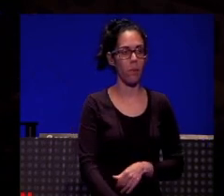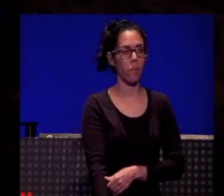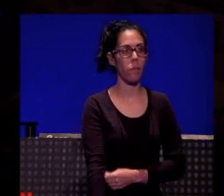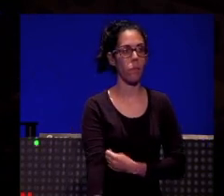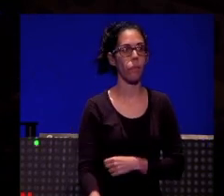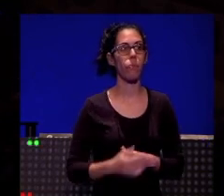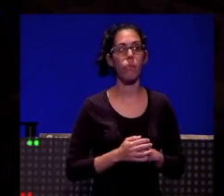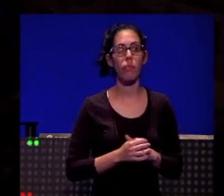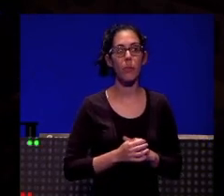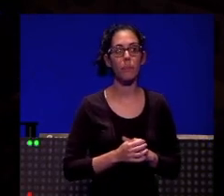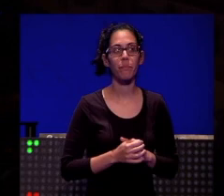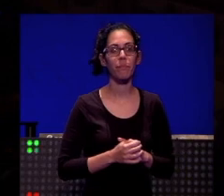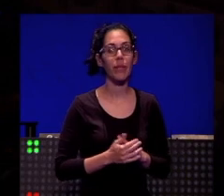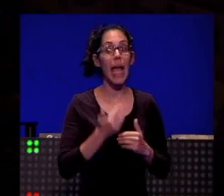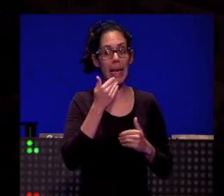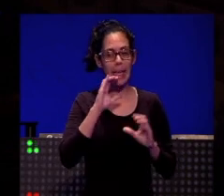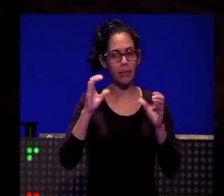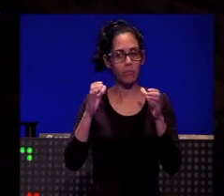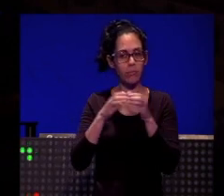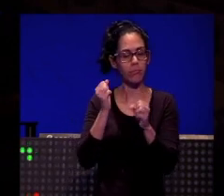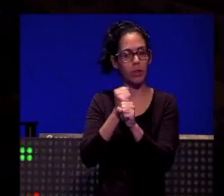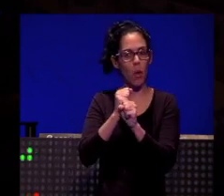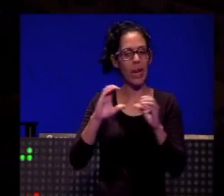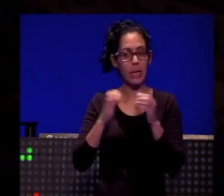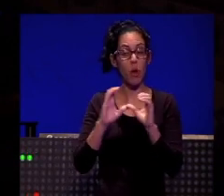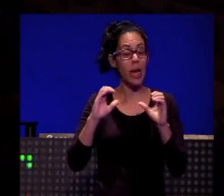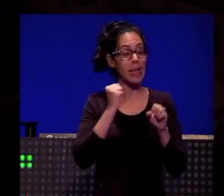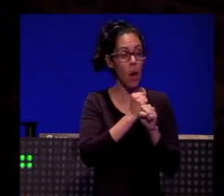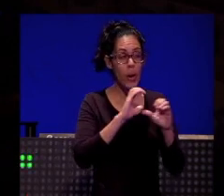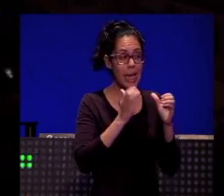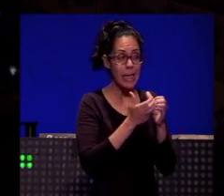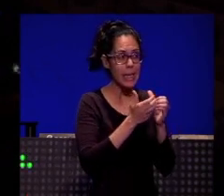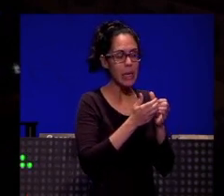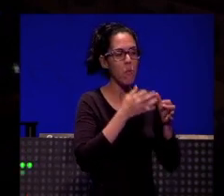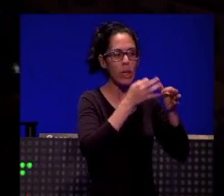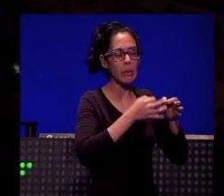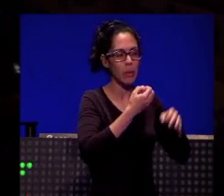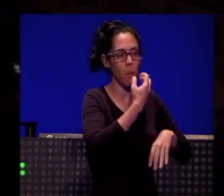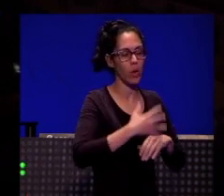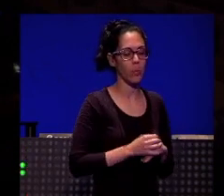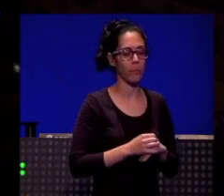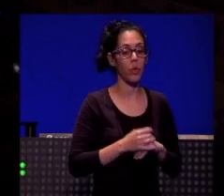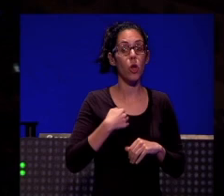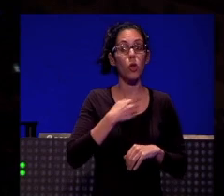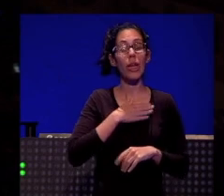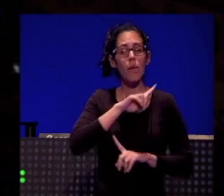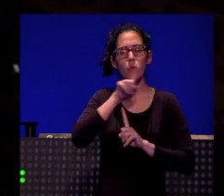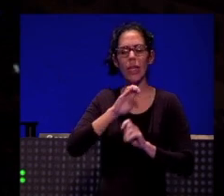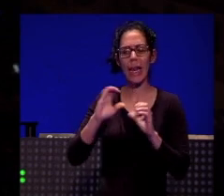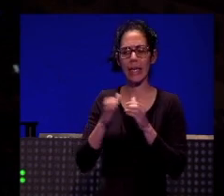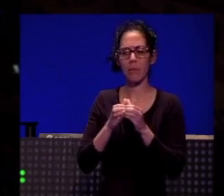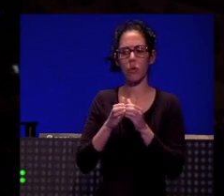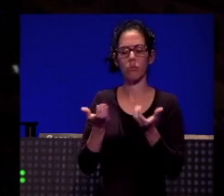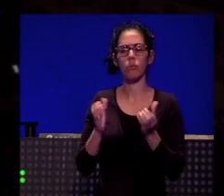Bien, ha sido trabajo en equipo. Gracias. Trabajo en equipo nunca falla, ¿eh? Eso es verdad. Precisamente quería preguntarte por el equipo. ¿Cómo se